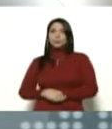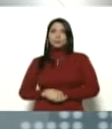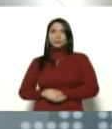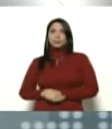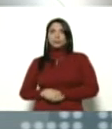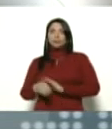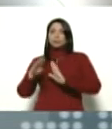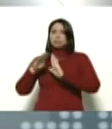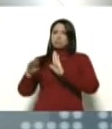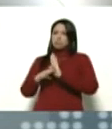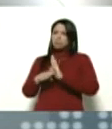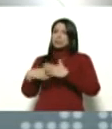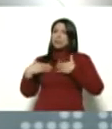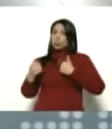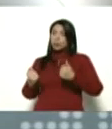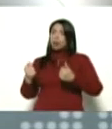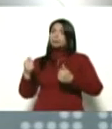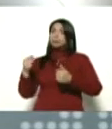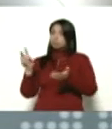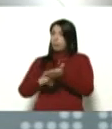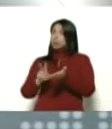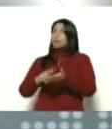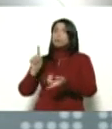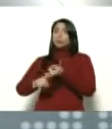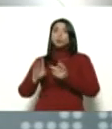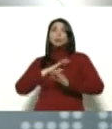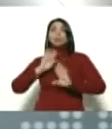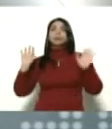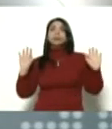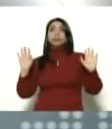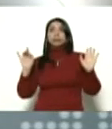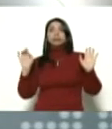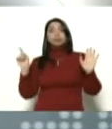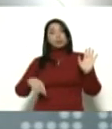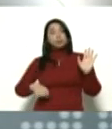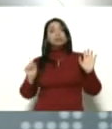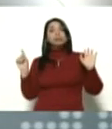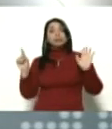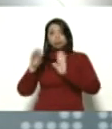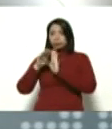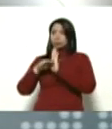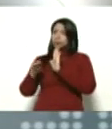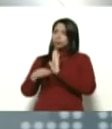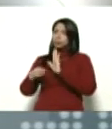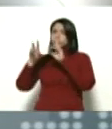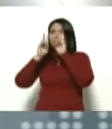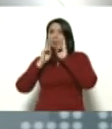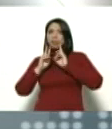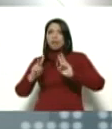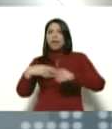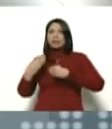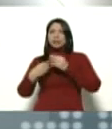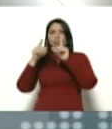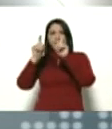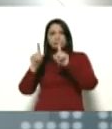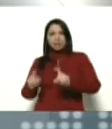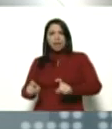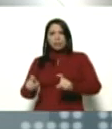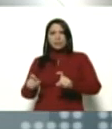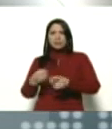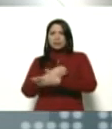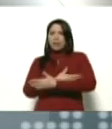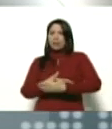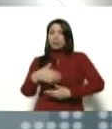protocolo de seguridad, ¿verdad, Silvia? Con el protocolo de sanidad, haciéndole el examen de sangre a cada uno,